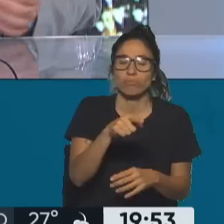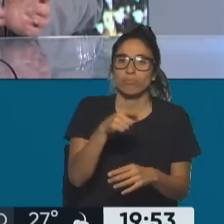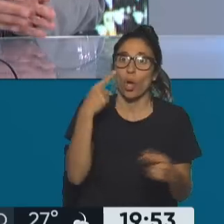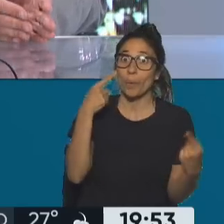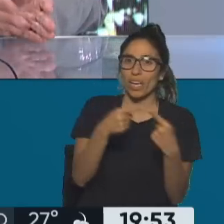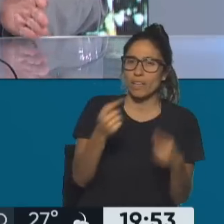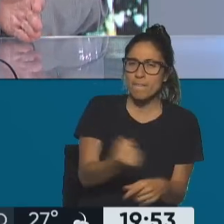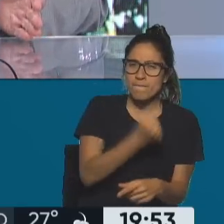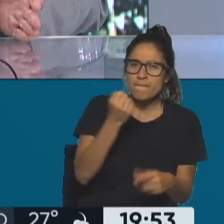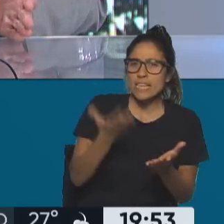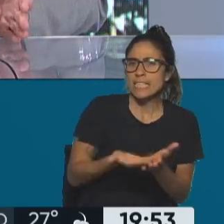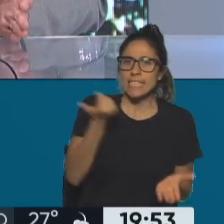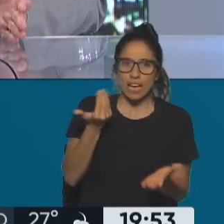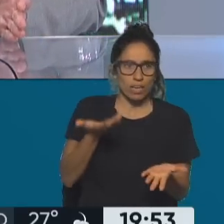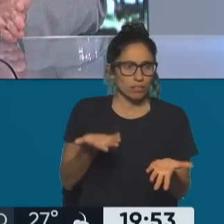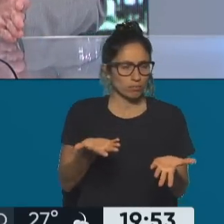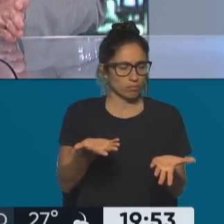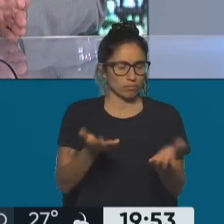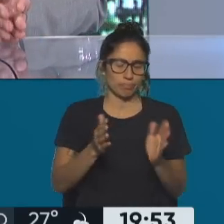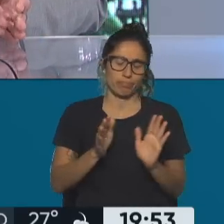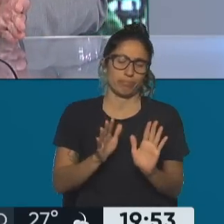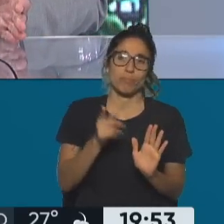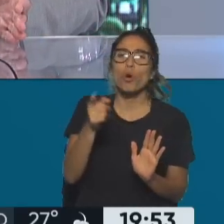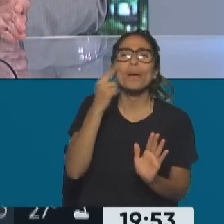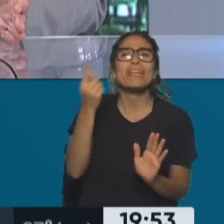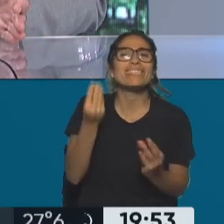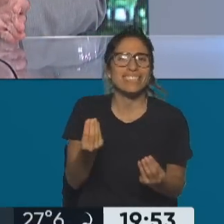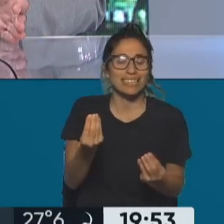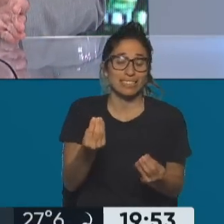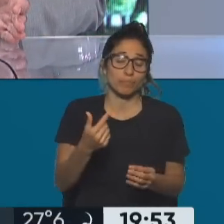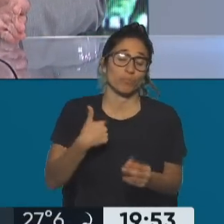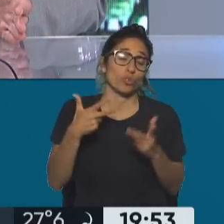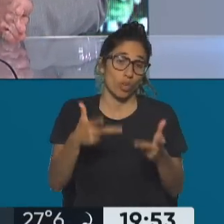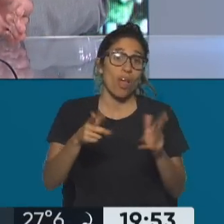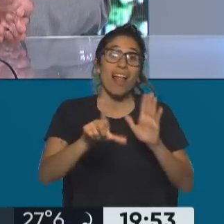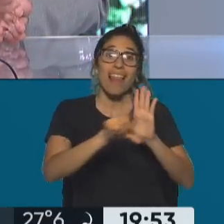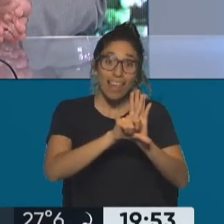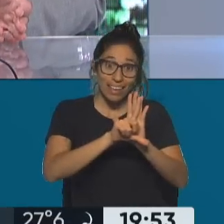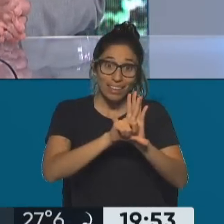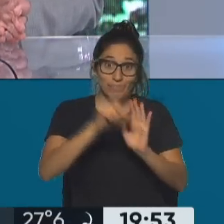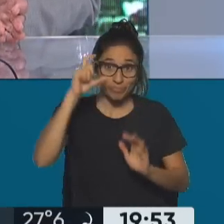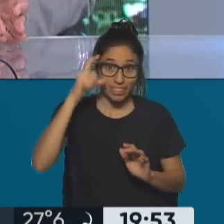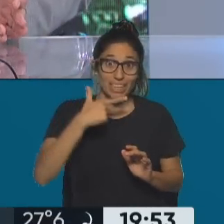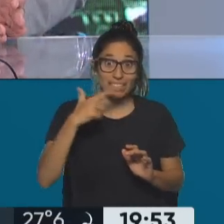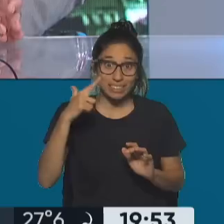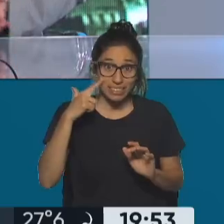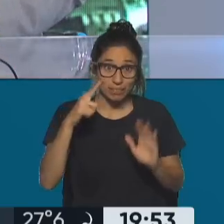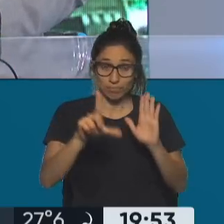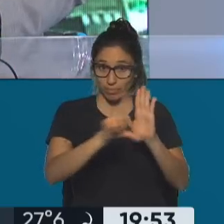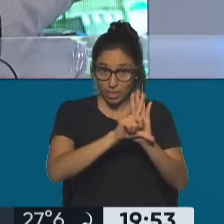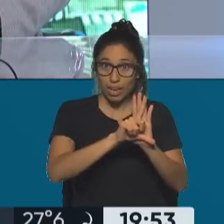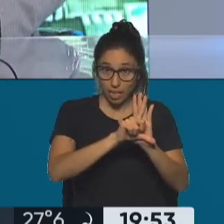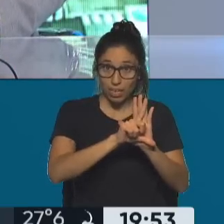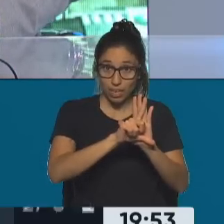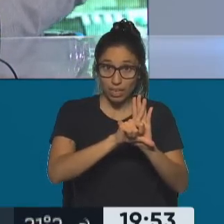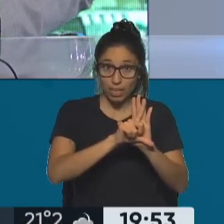justamente la ESI, la Ley de la Educación Sexual Obligatoria, que es una ley que impulsamos nosotros y fue